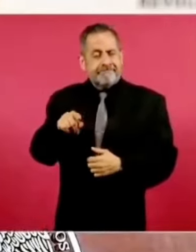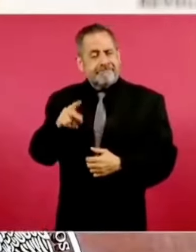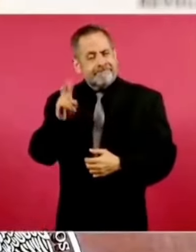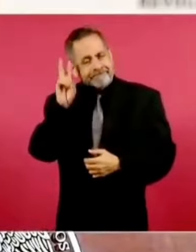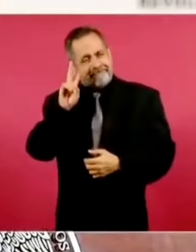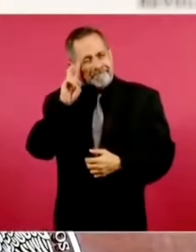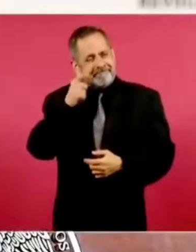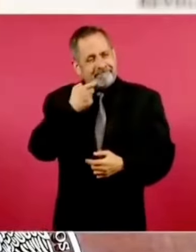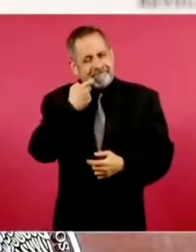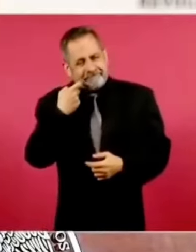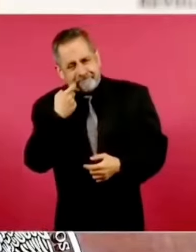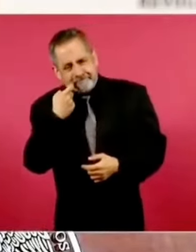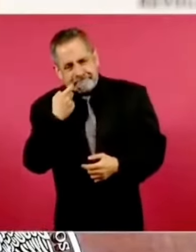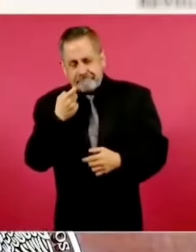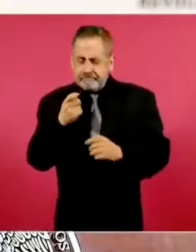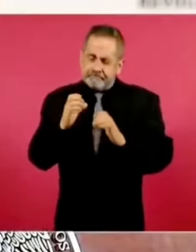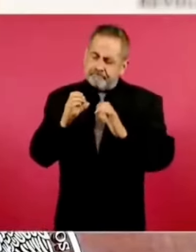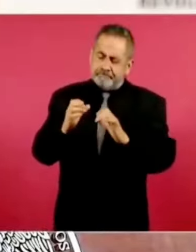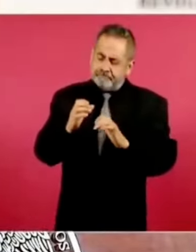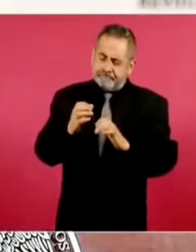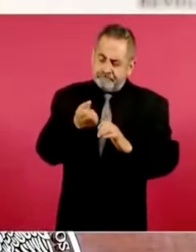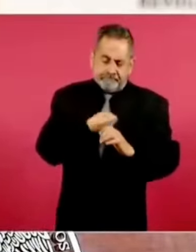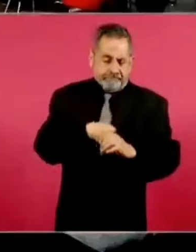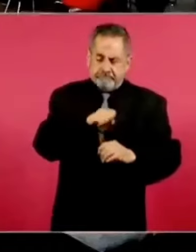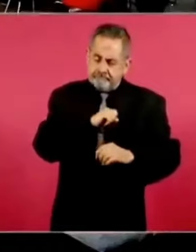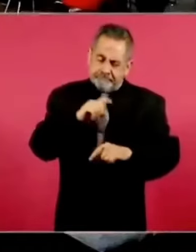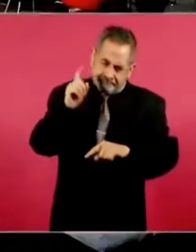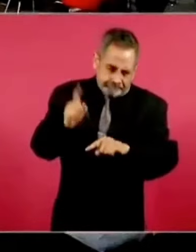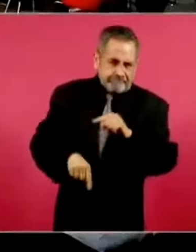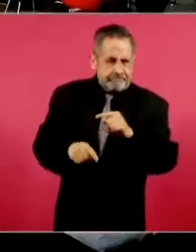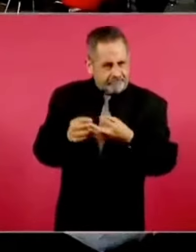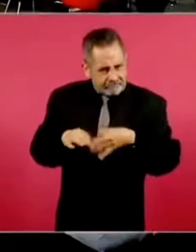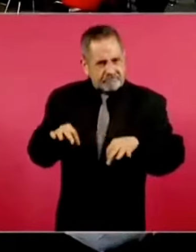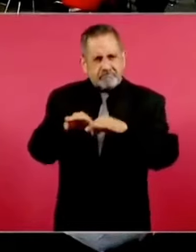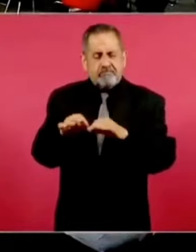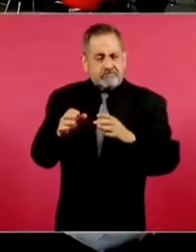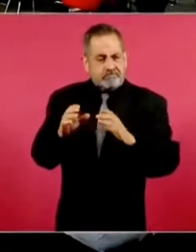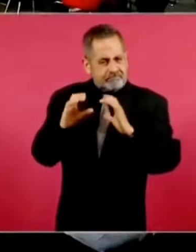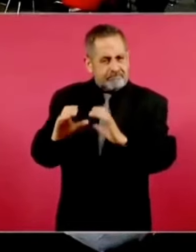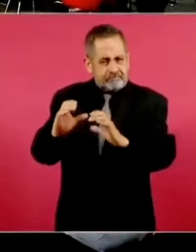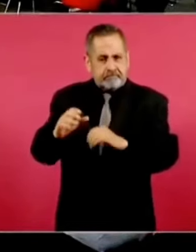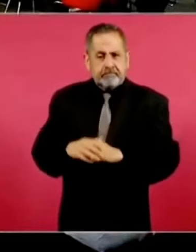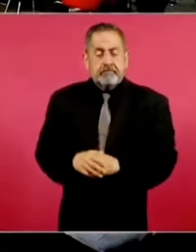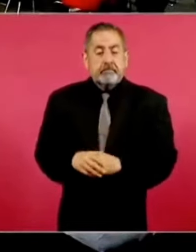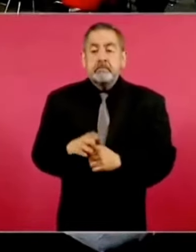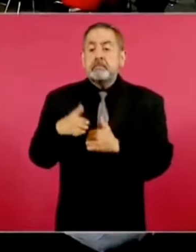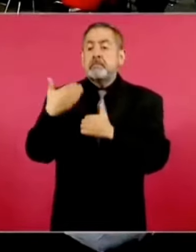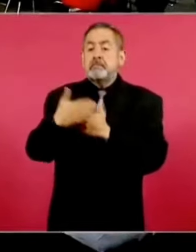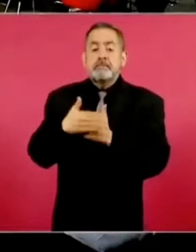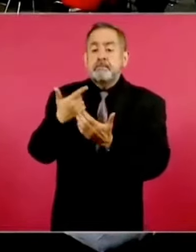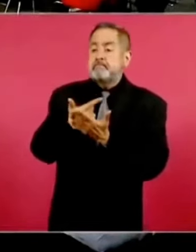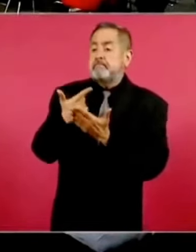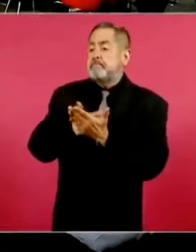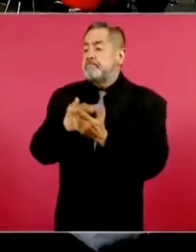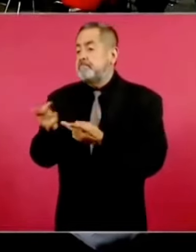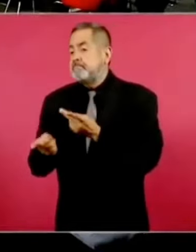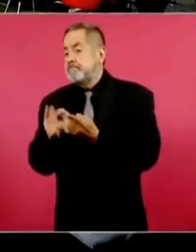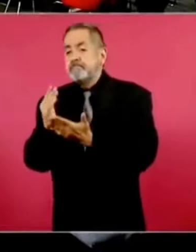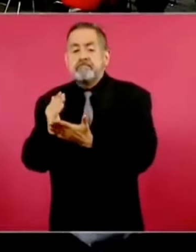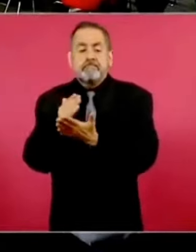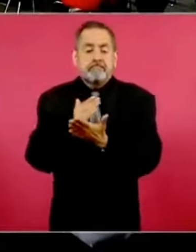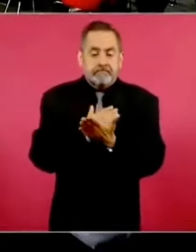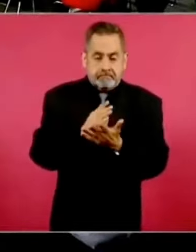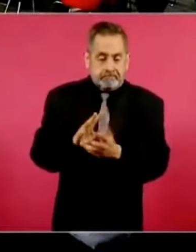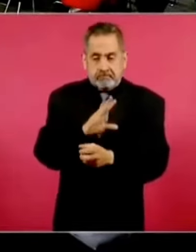termina en unas semanas con la encuesta. La encuesta se ha solicitado, el señor presidente ha